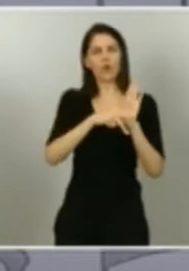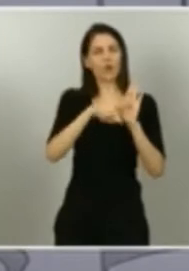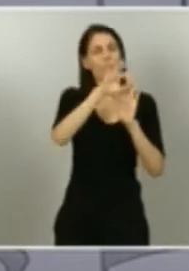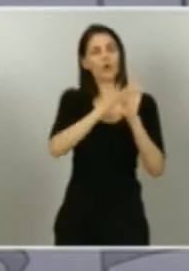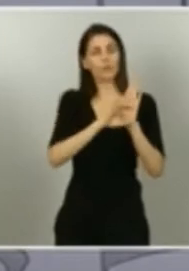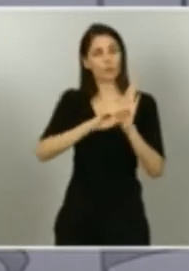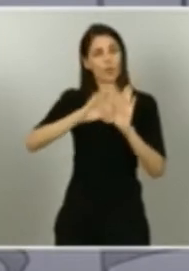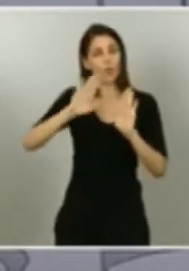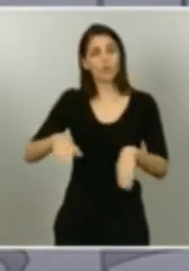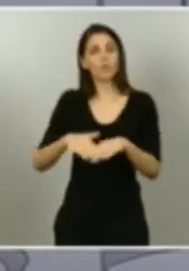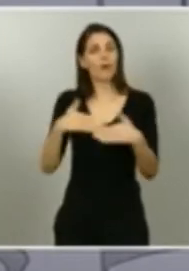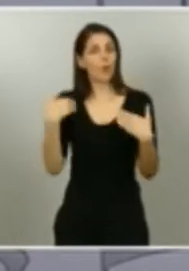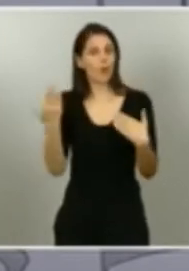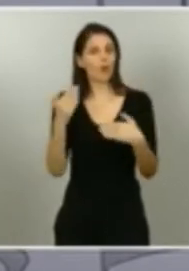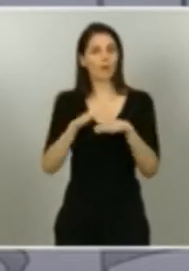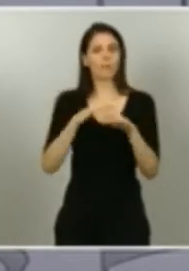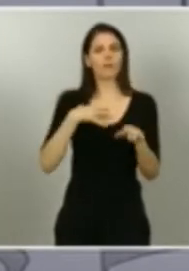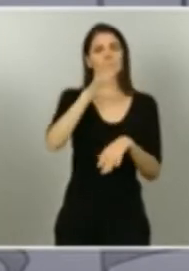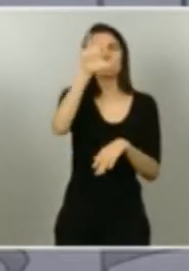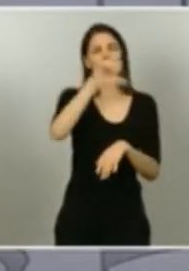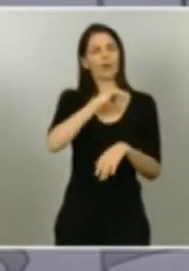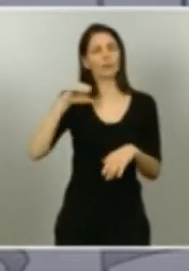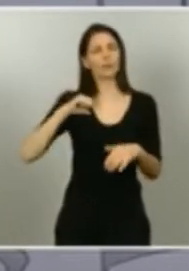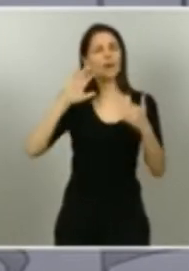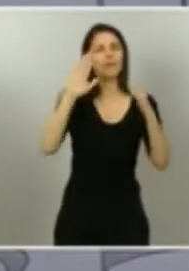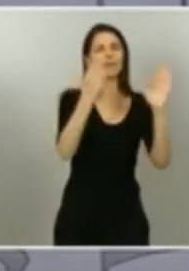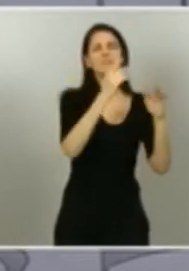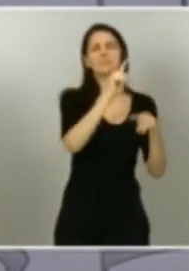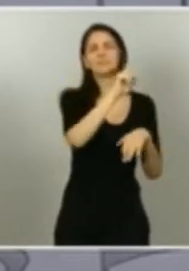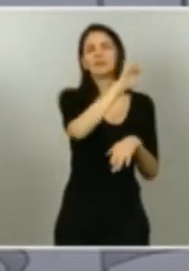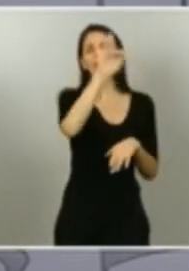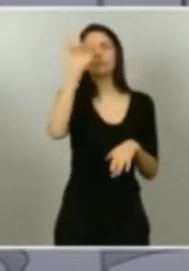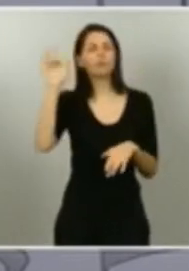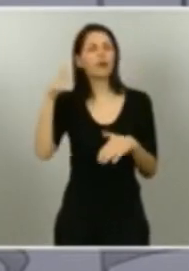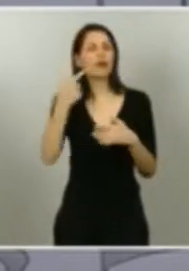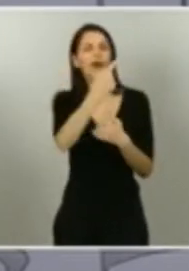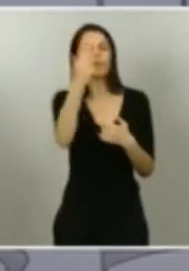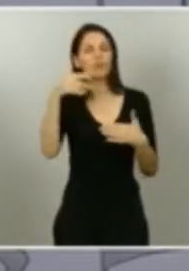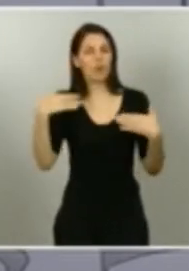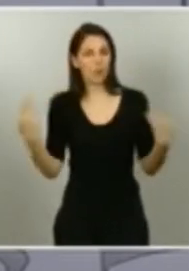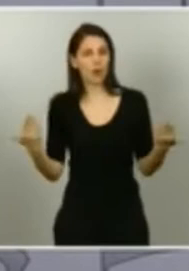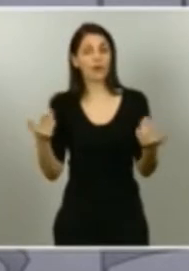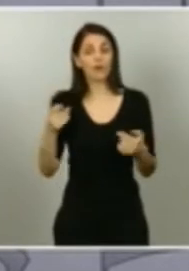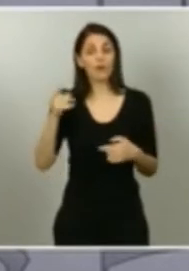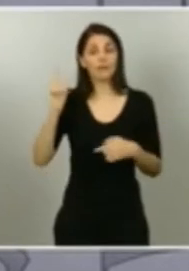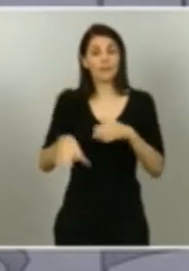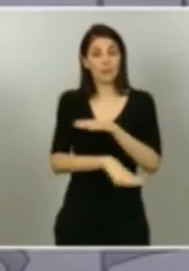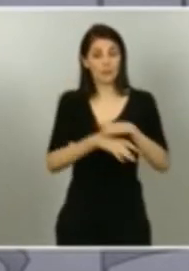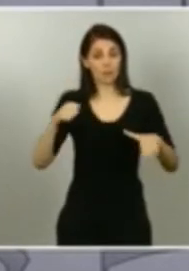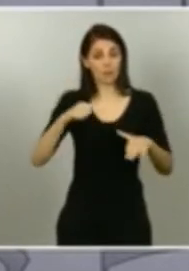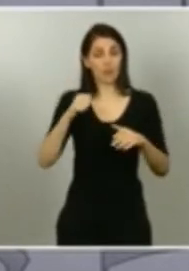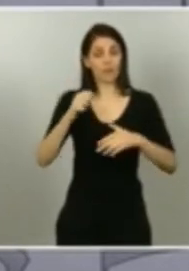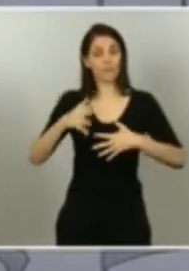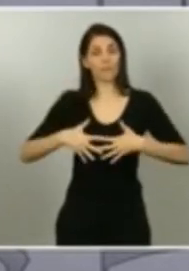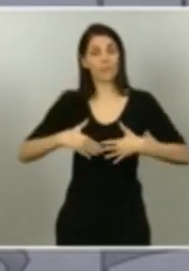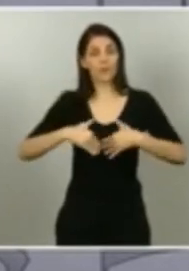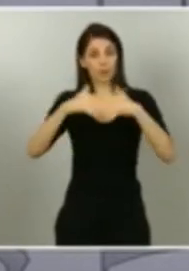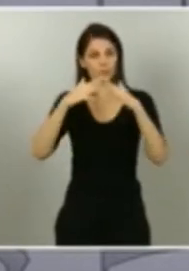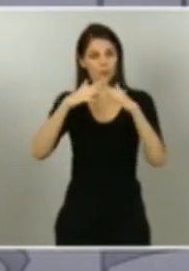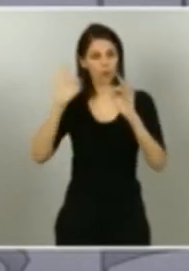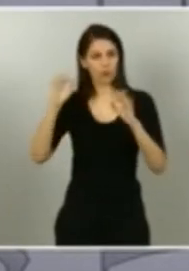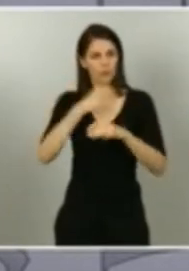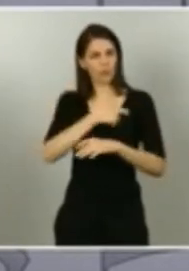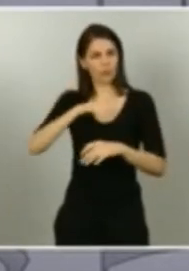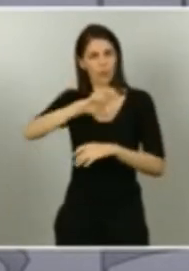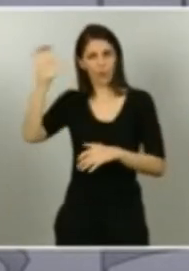comunidades autónomas y también la situación de la última propuesta de los fondos de reconstrucción anunciados por la Comisión Europea, he